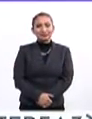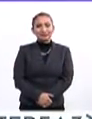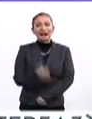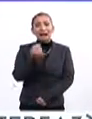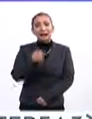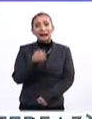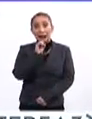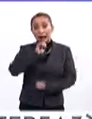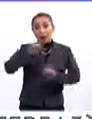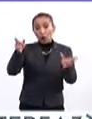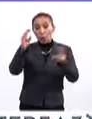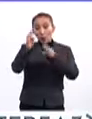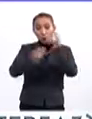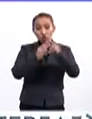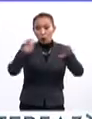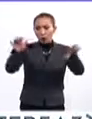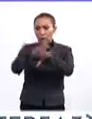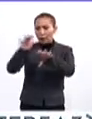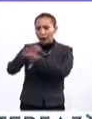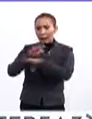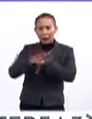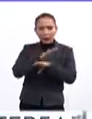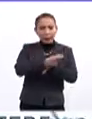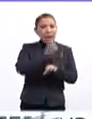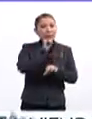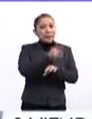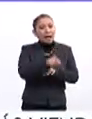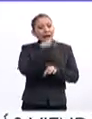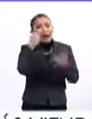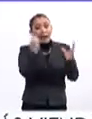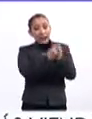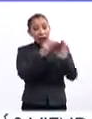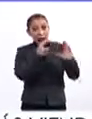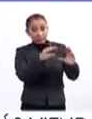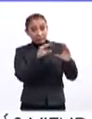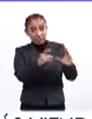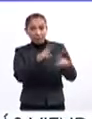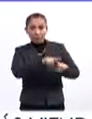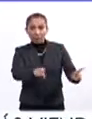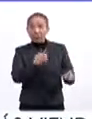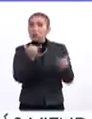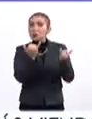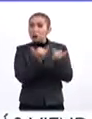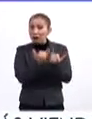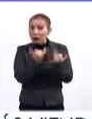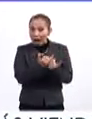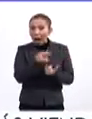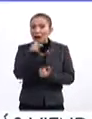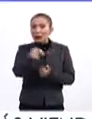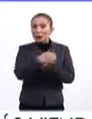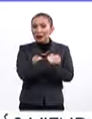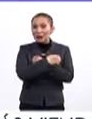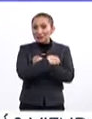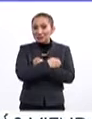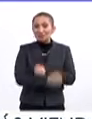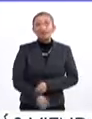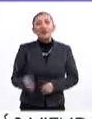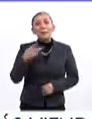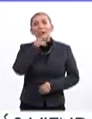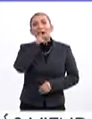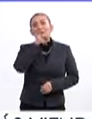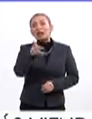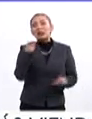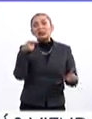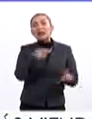Así es, Omar, y es que el mundo está cambiando y con él las formas de impartir el conocimiento, por supuesto, de la educación. La